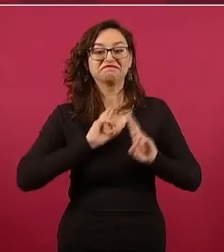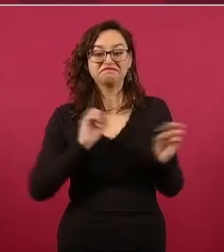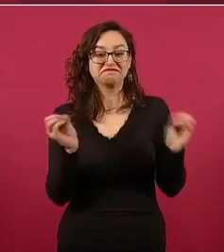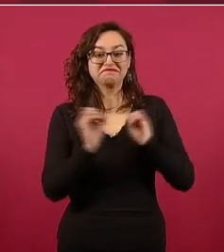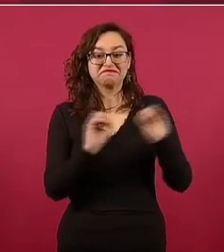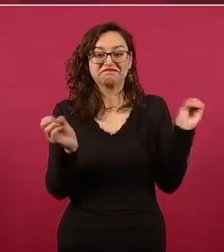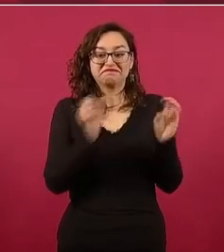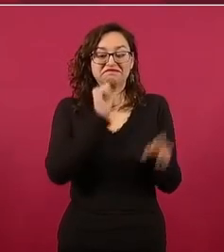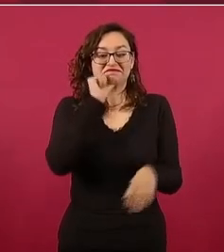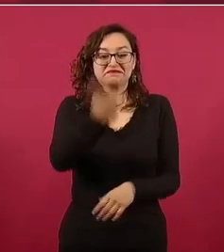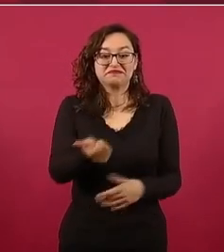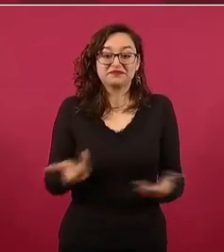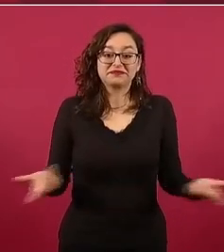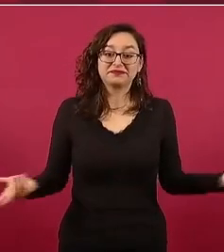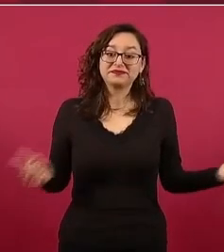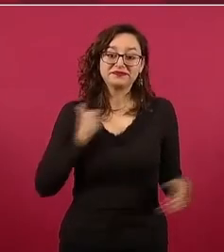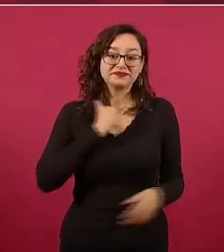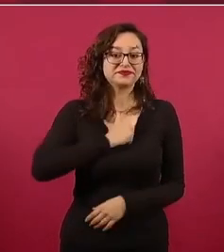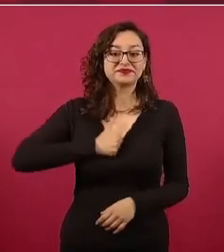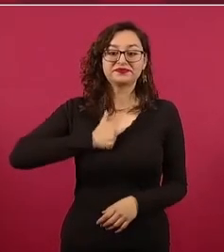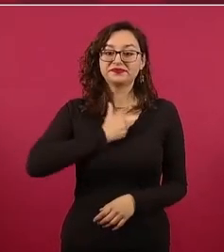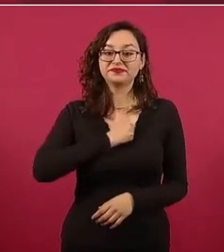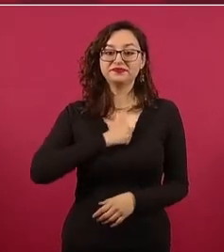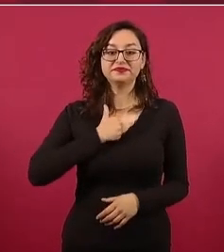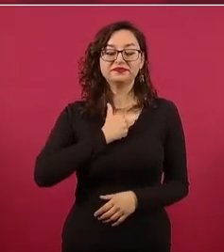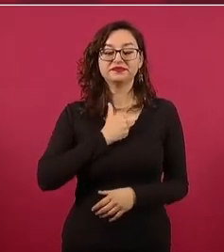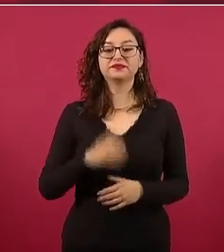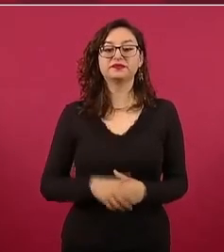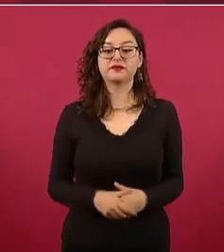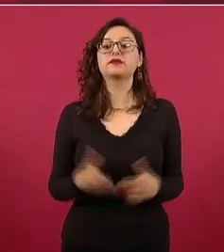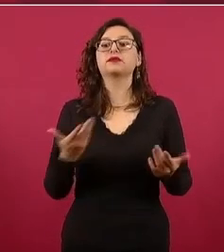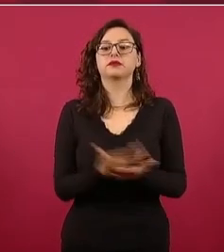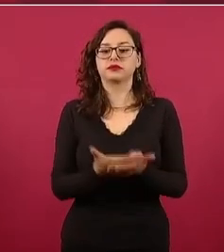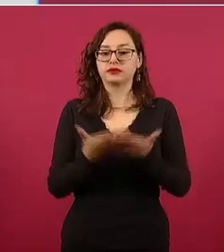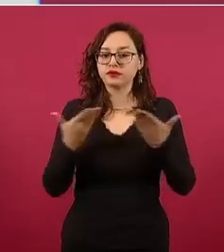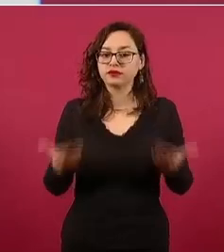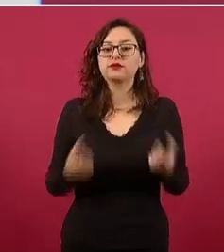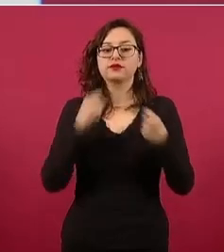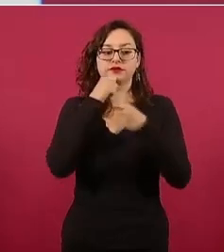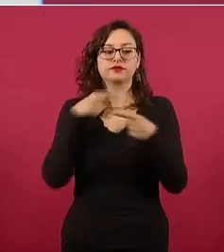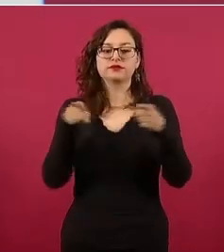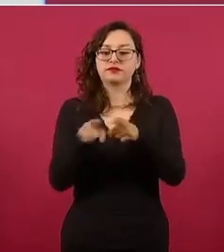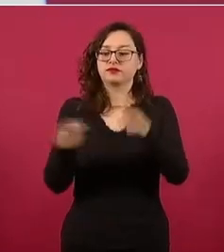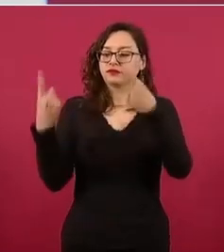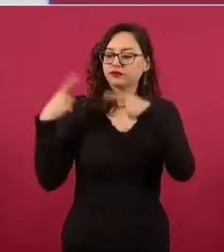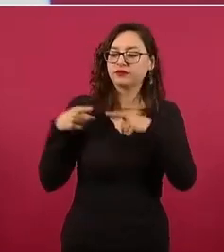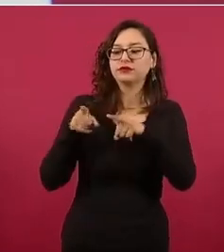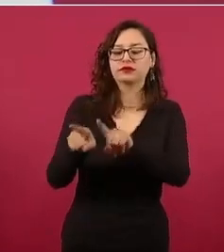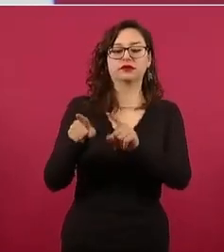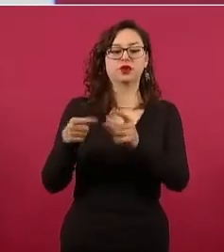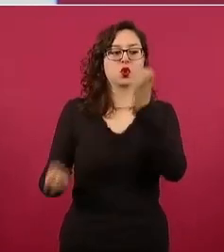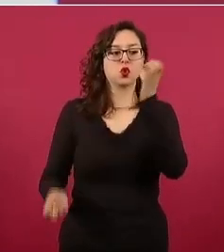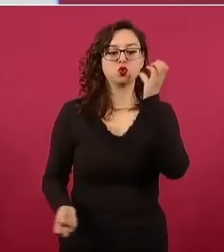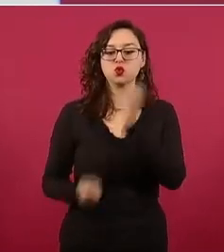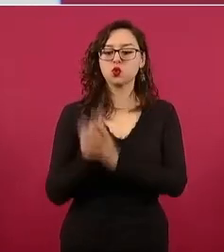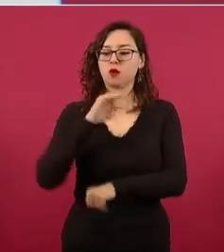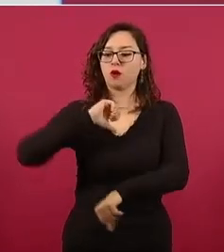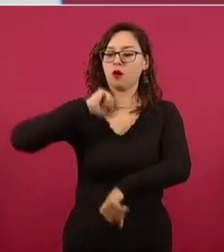entonces estamos abriendo escuelas de medicina de enfermería